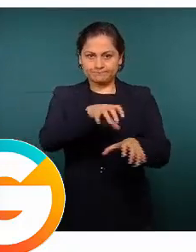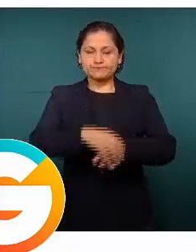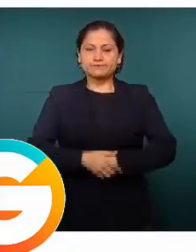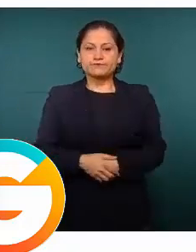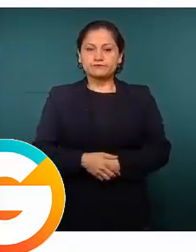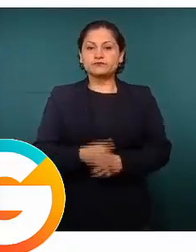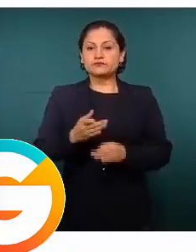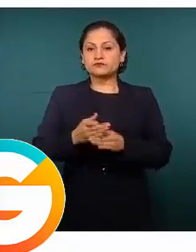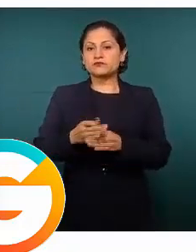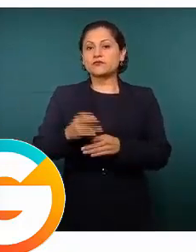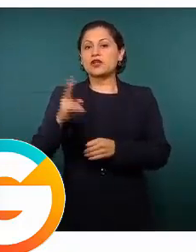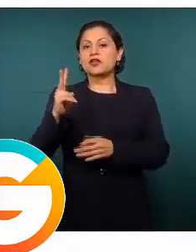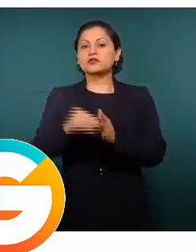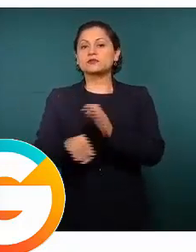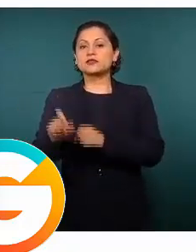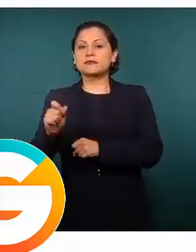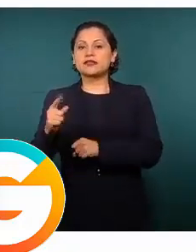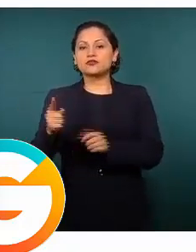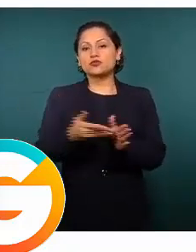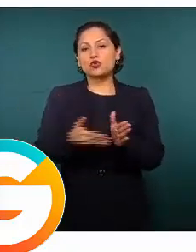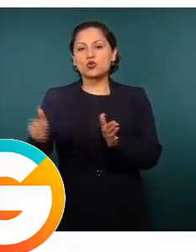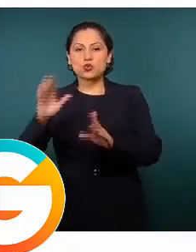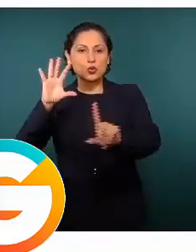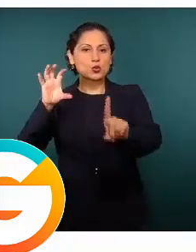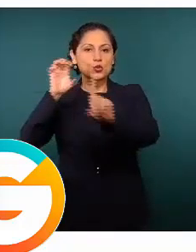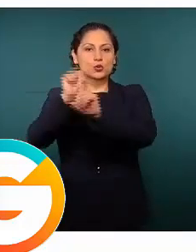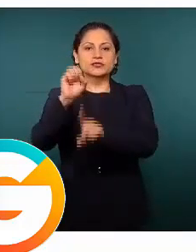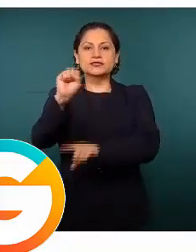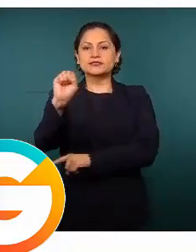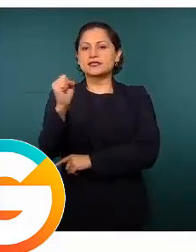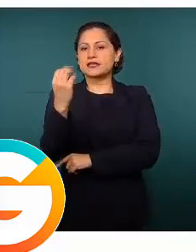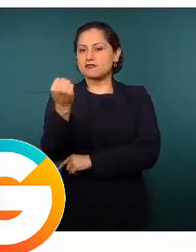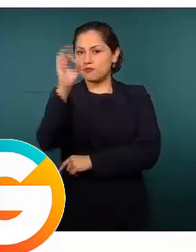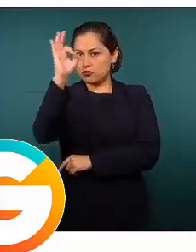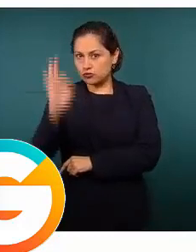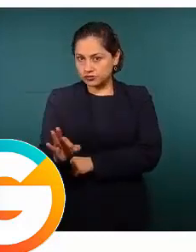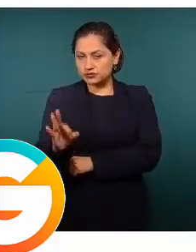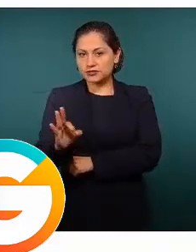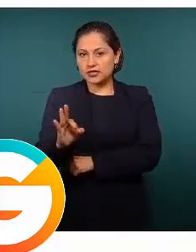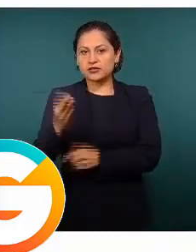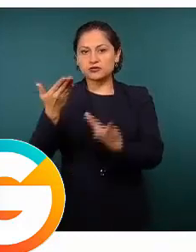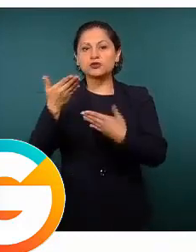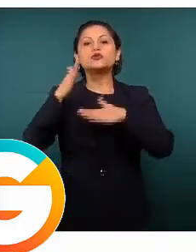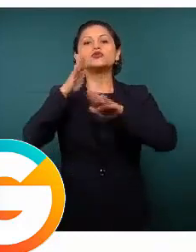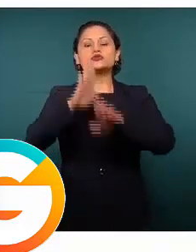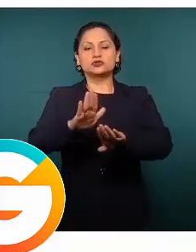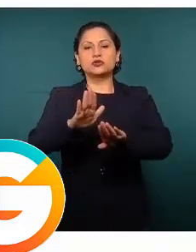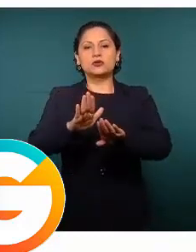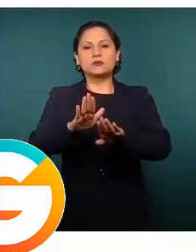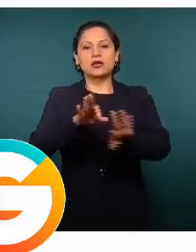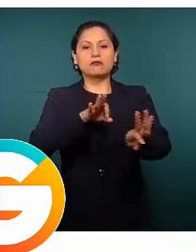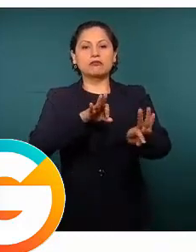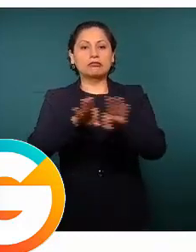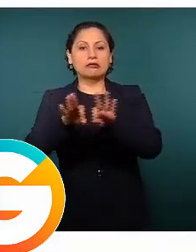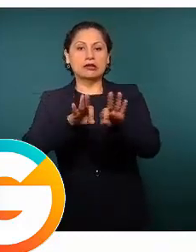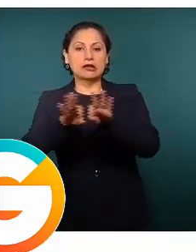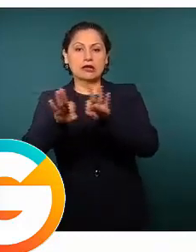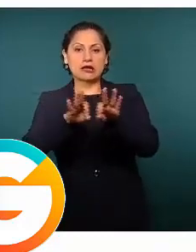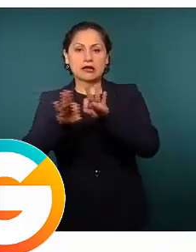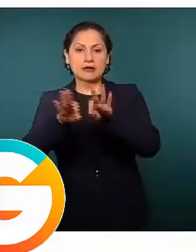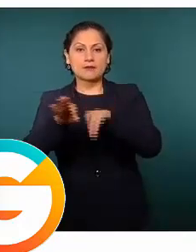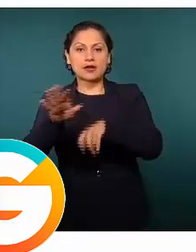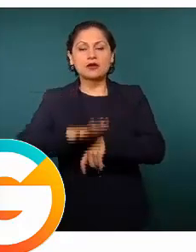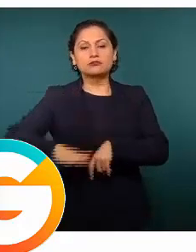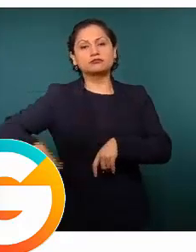2021 un 69 por ciento en los trabajos de gestión de predios, el conseguir el